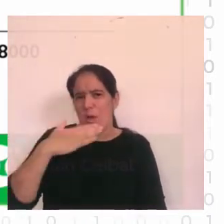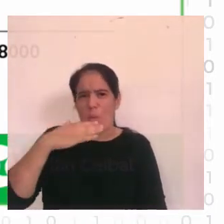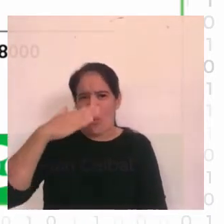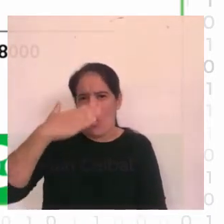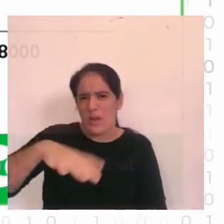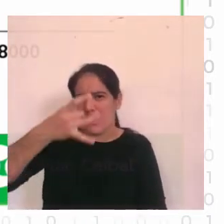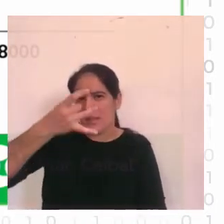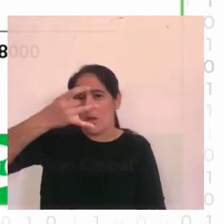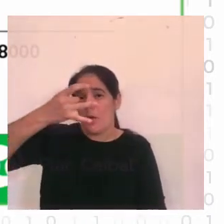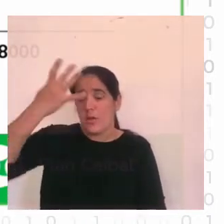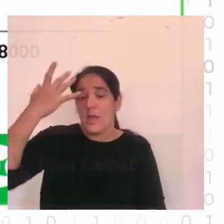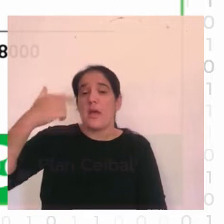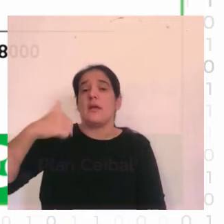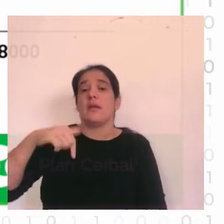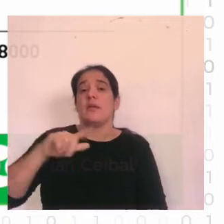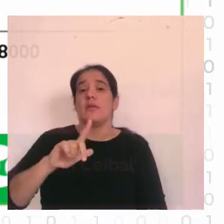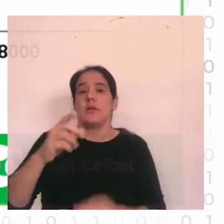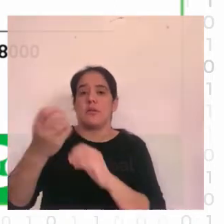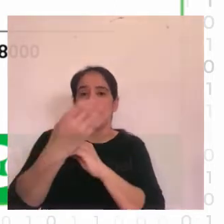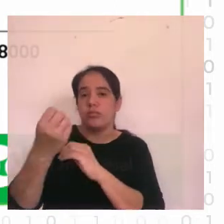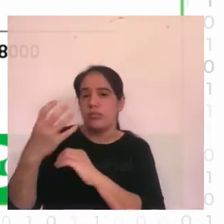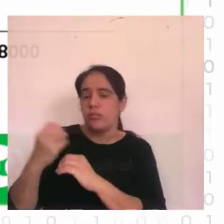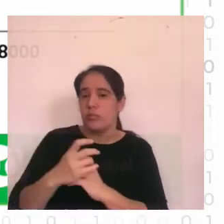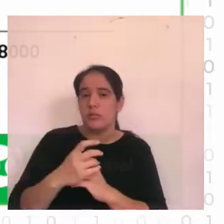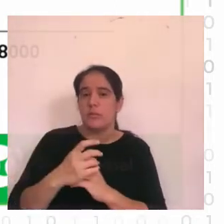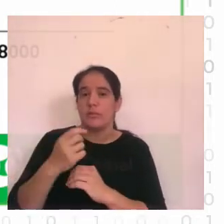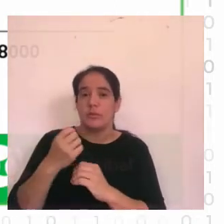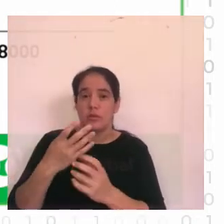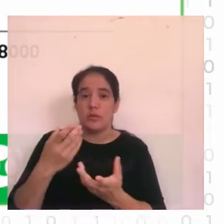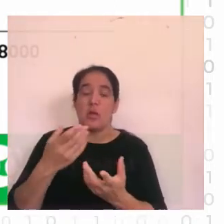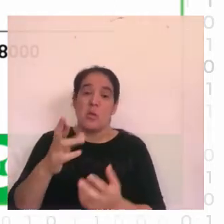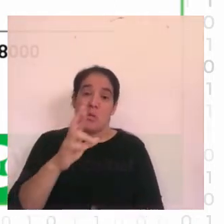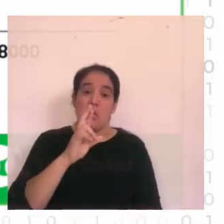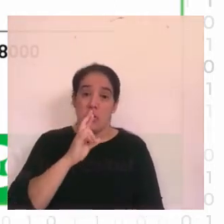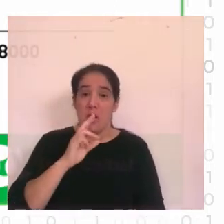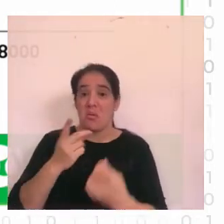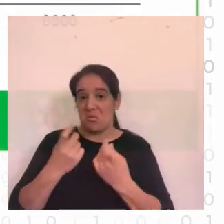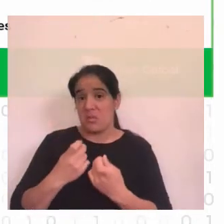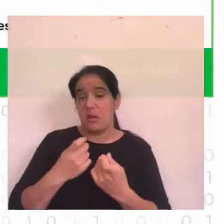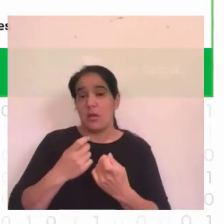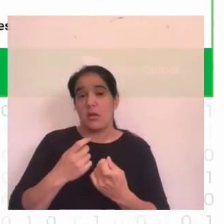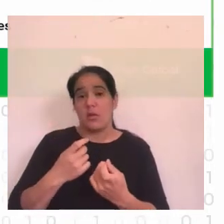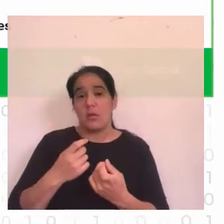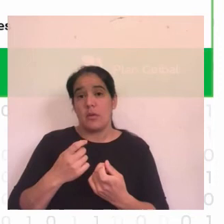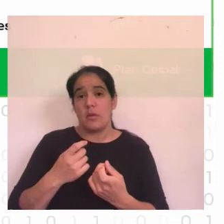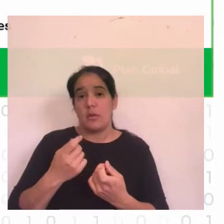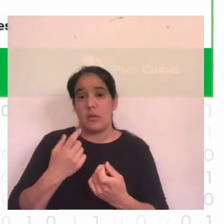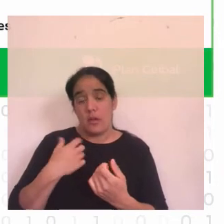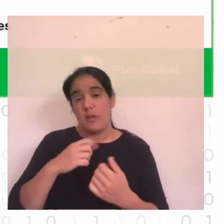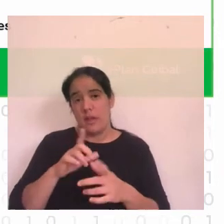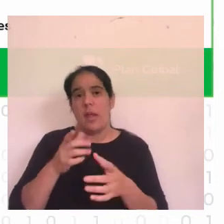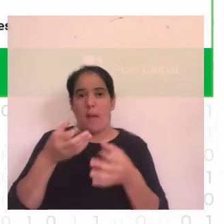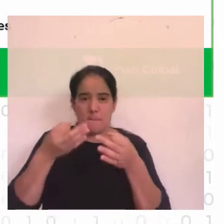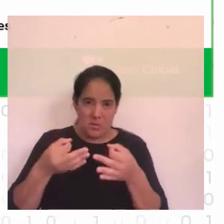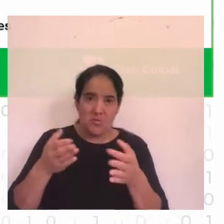datos de los datos de COCO 2017 obtuvimos los resultados que necesitábamos en términos de precisión y